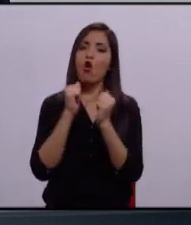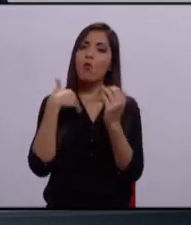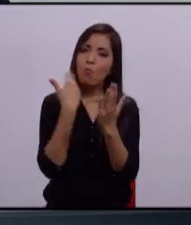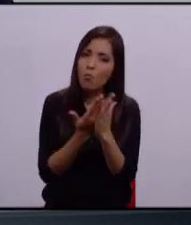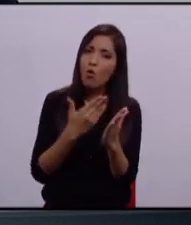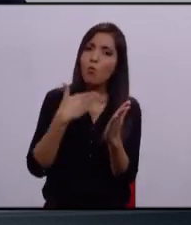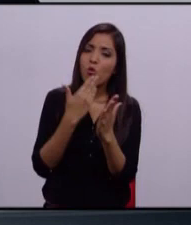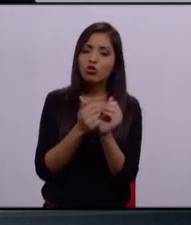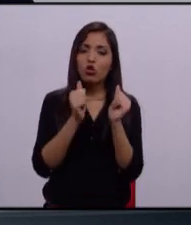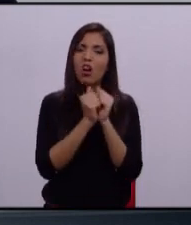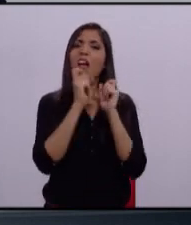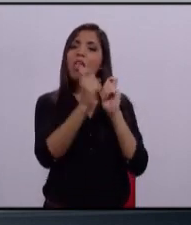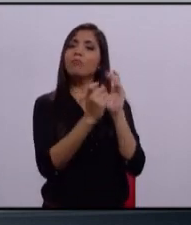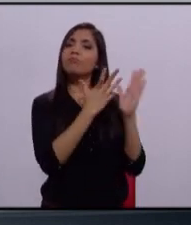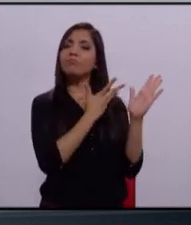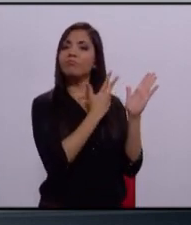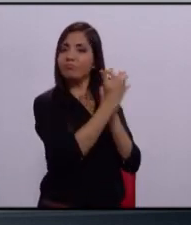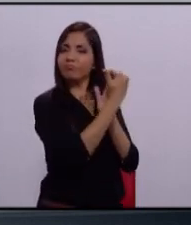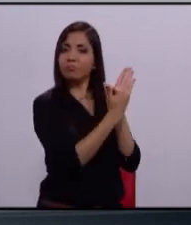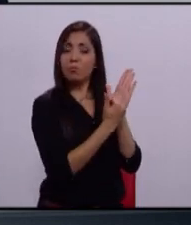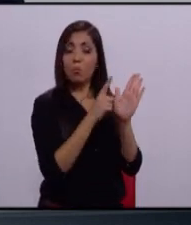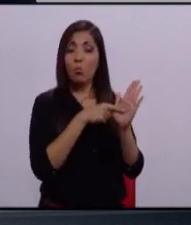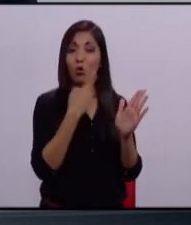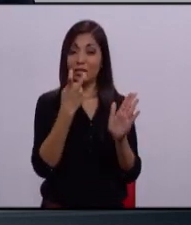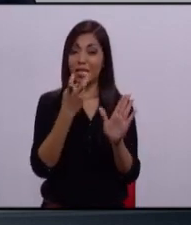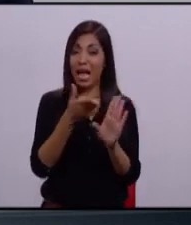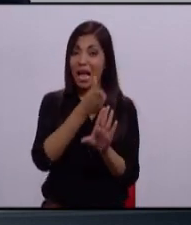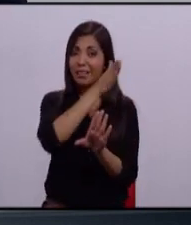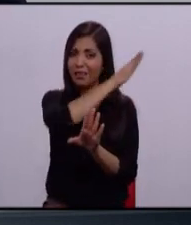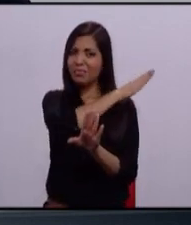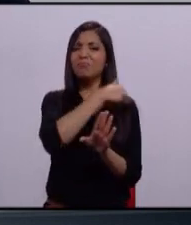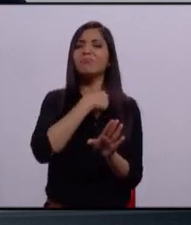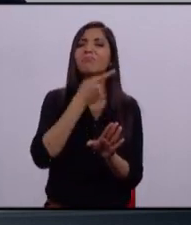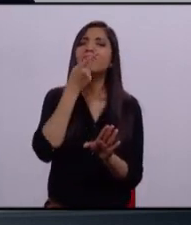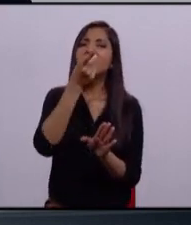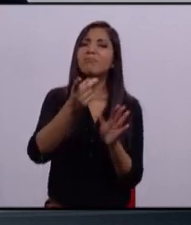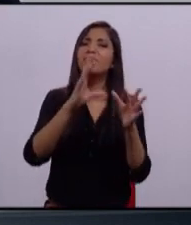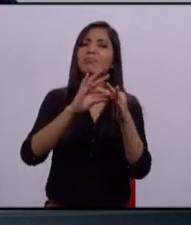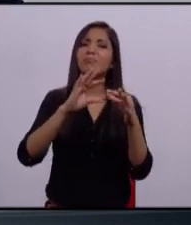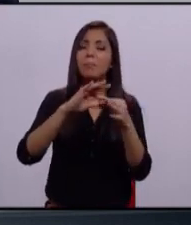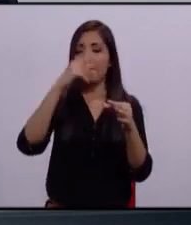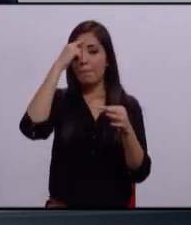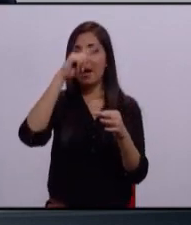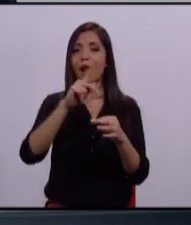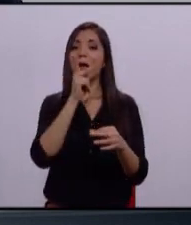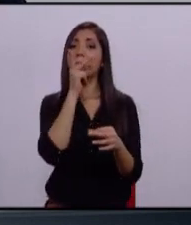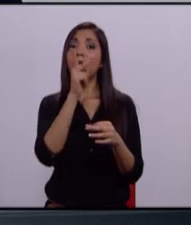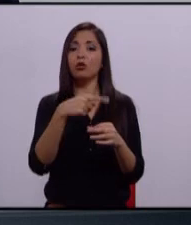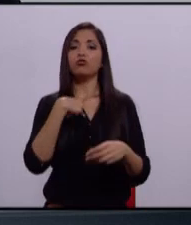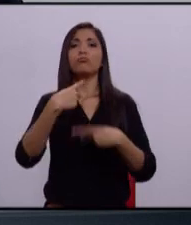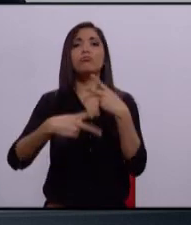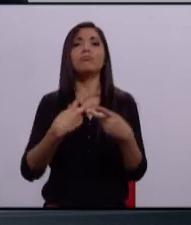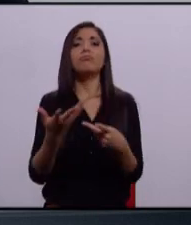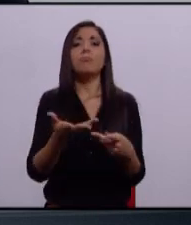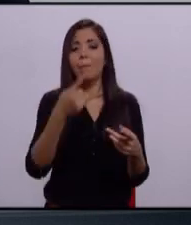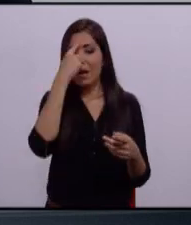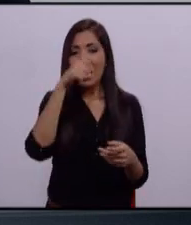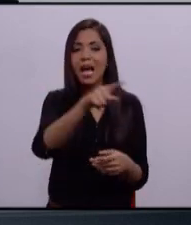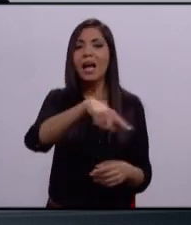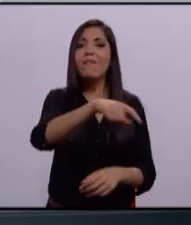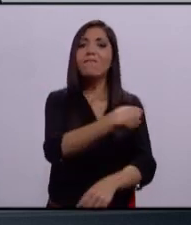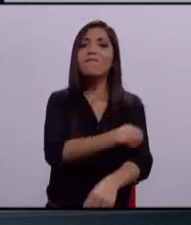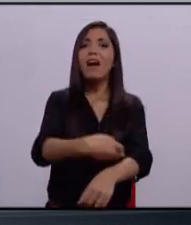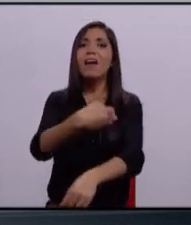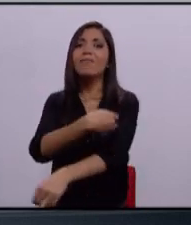de contenido. Por eso en mi anterior intervención le señalaba del crédito a la palabra que vamos a ofrecer a todas esas familias